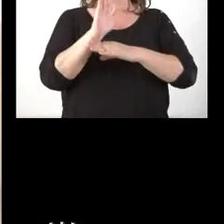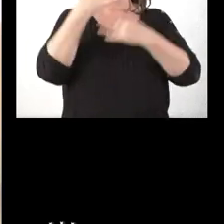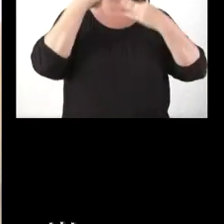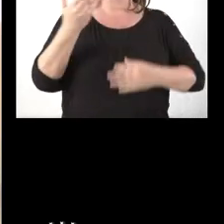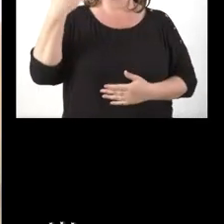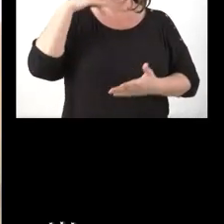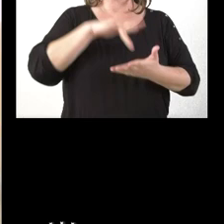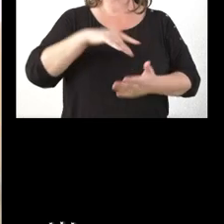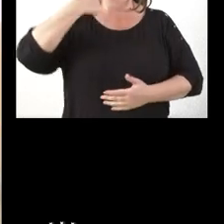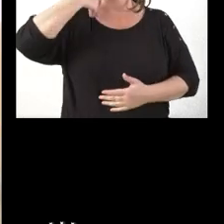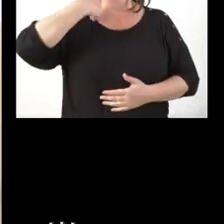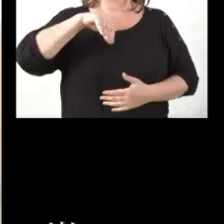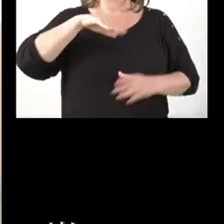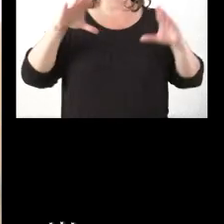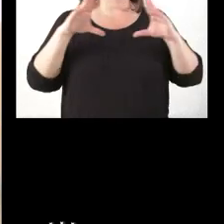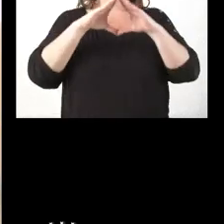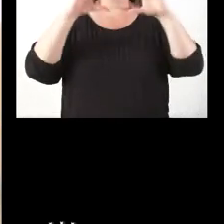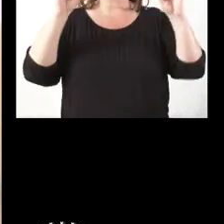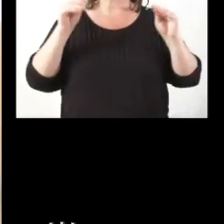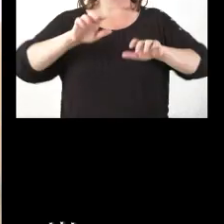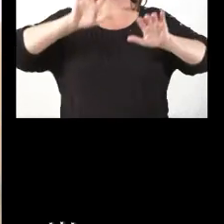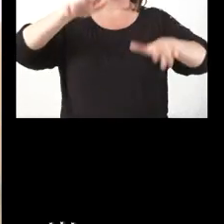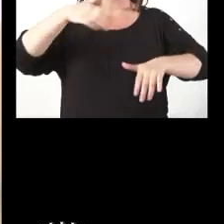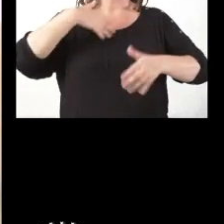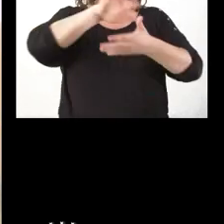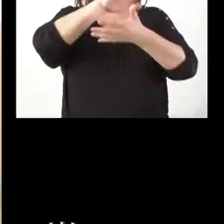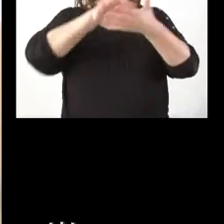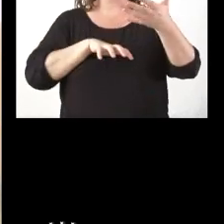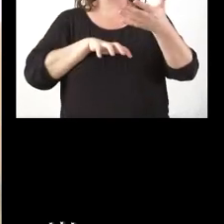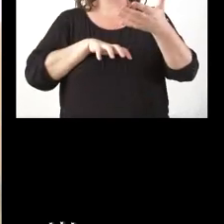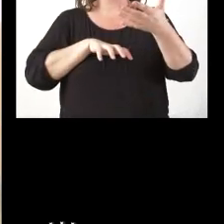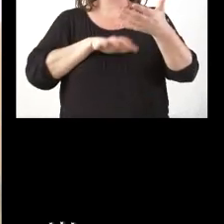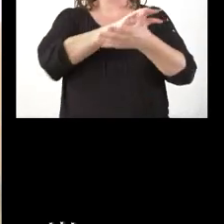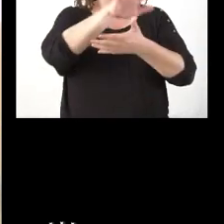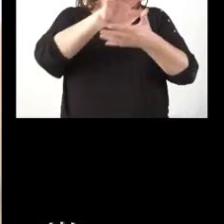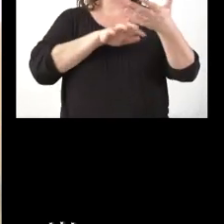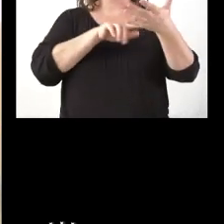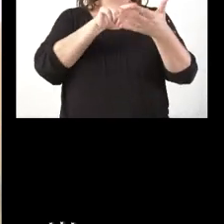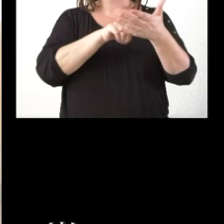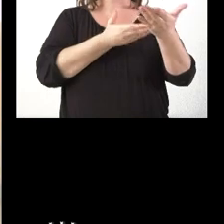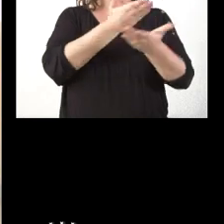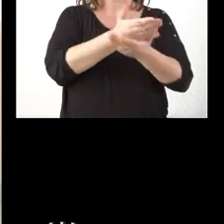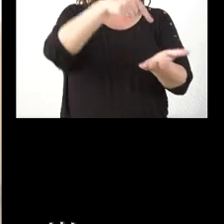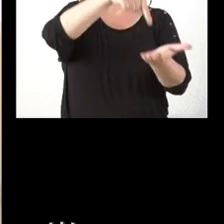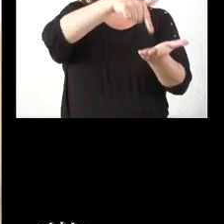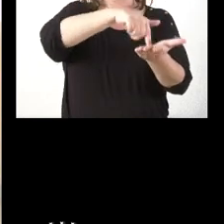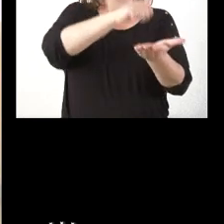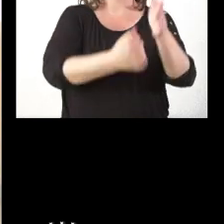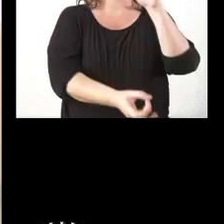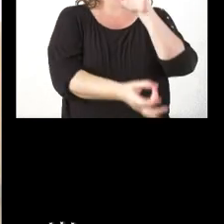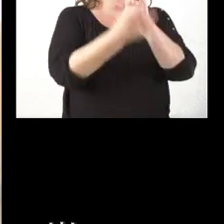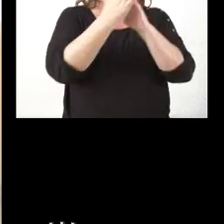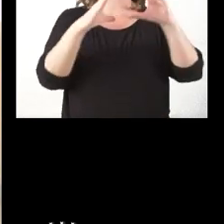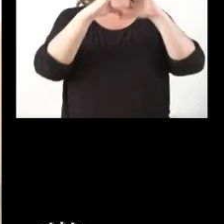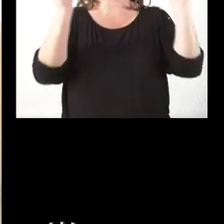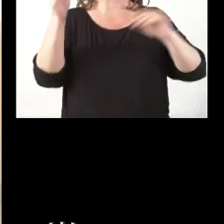producido ya por parte de la Universidad de León, del informe en el que viene a plantear la reclamación de la creación de una facultad de